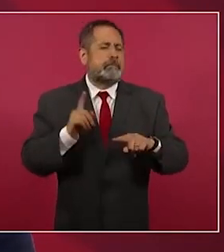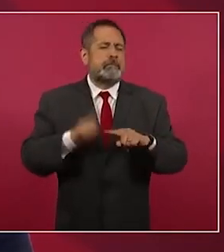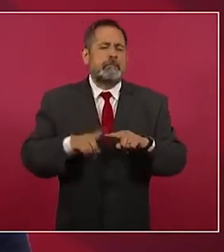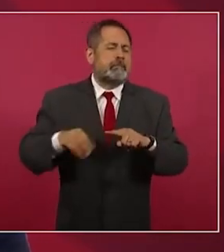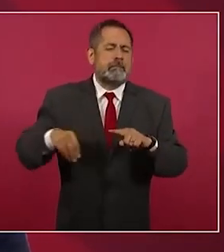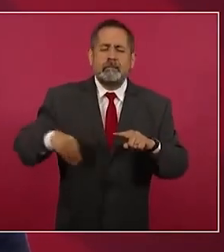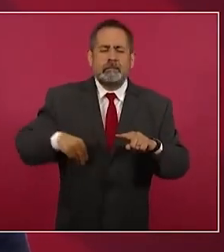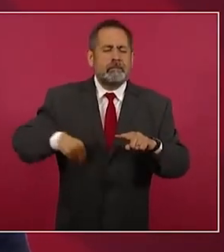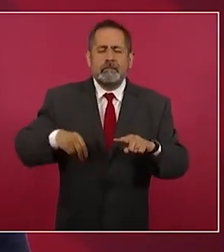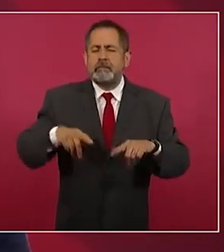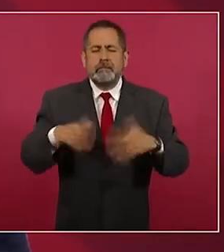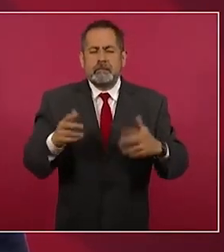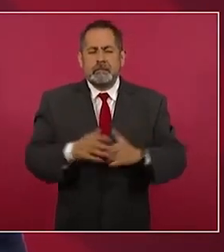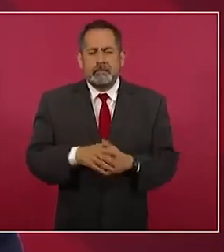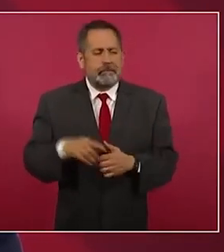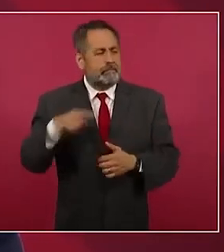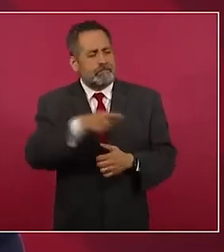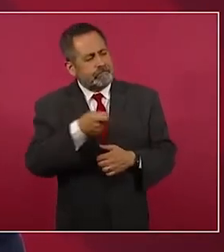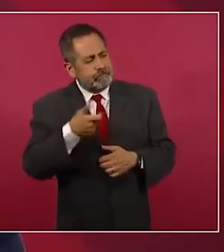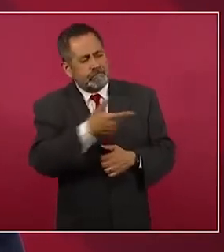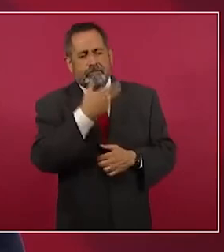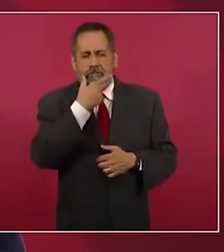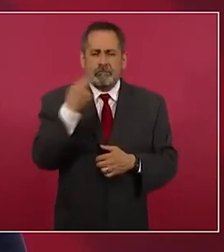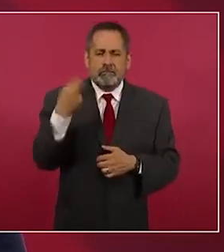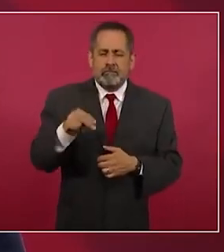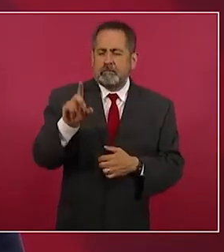de Daniel Chávez,